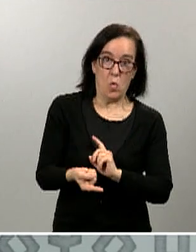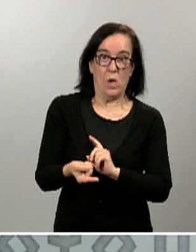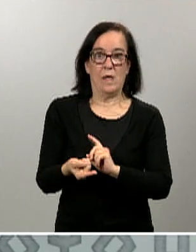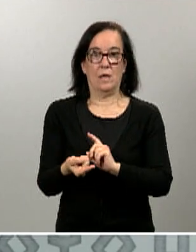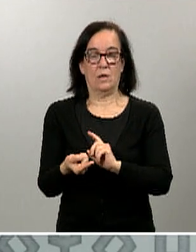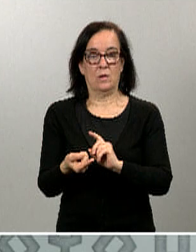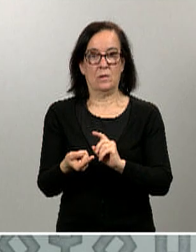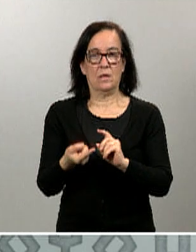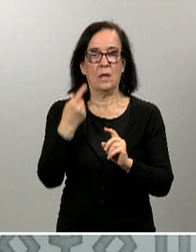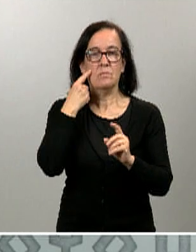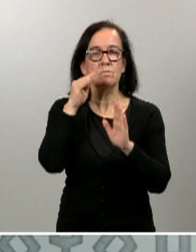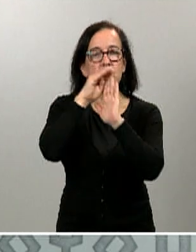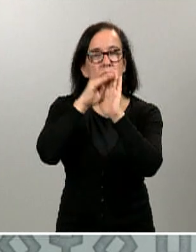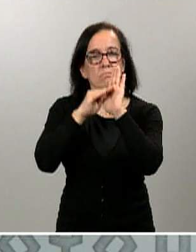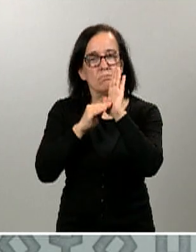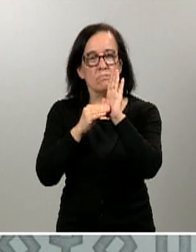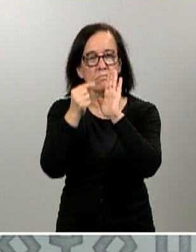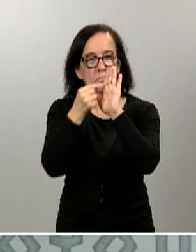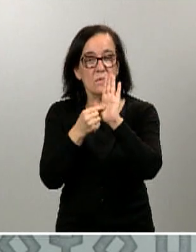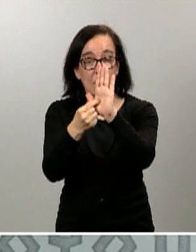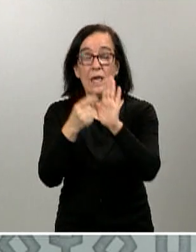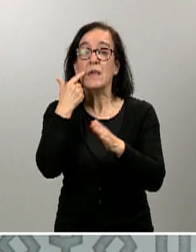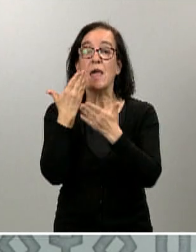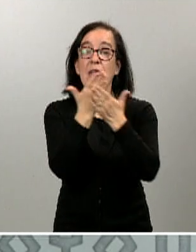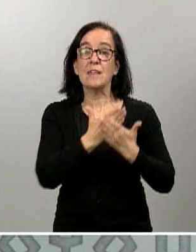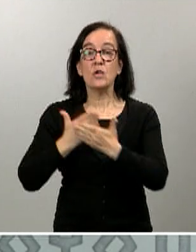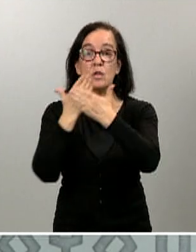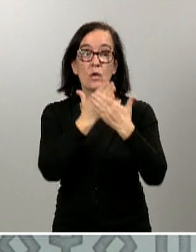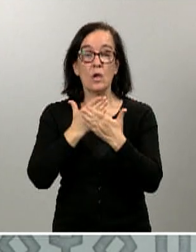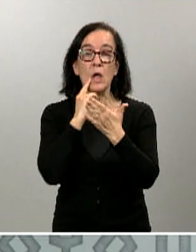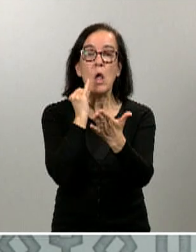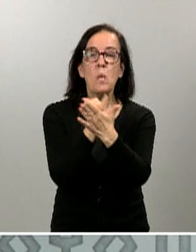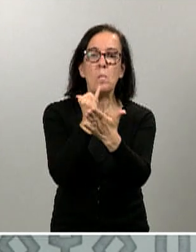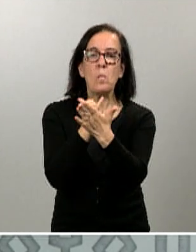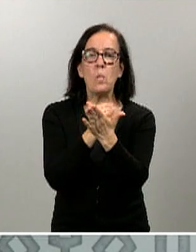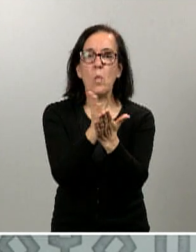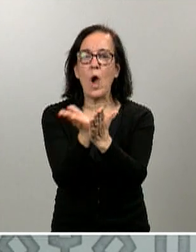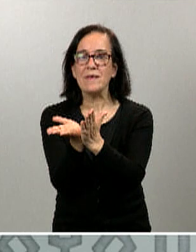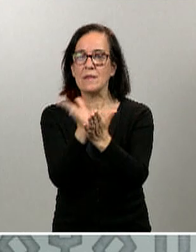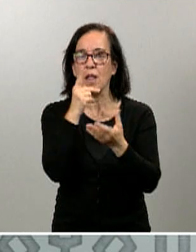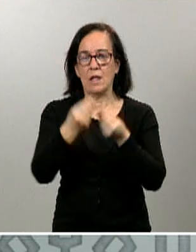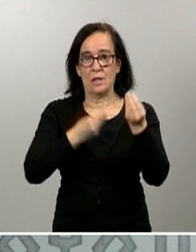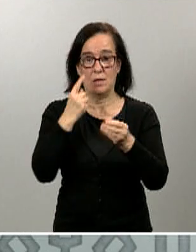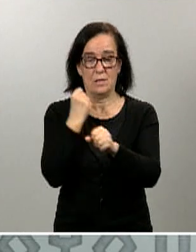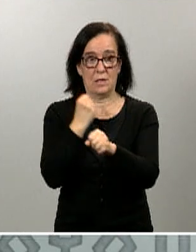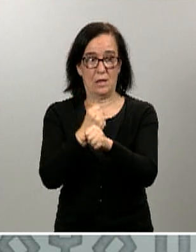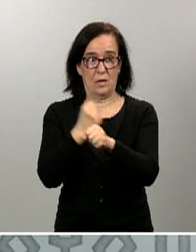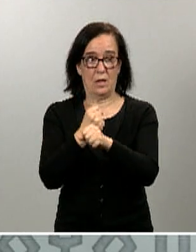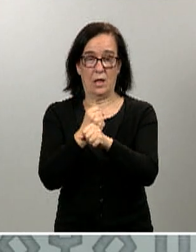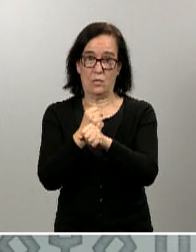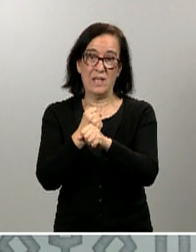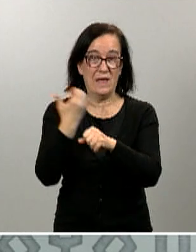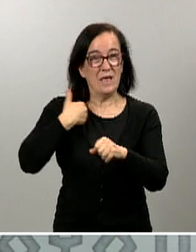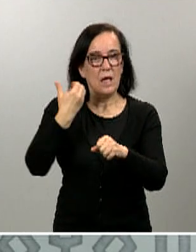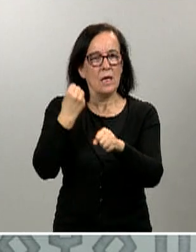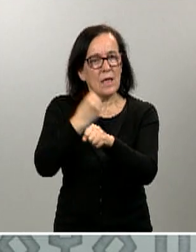medidas. Bueno, pues como decía, este estudio, el tamaño muestral, lo estamos trabajando con él, se ha trabajado y todo lo que va a ser